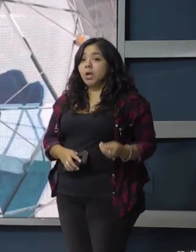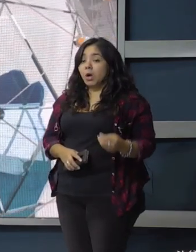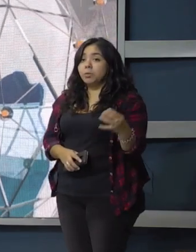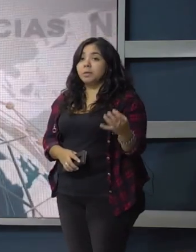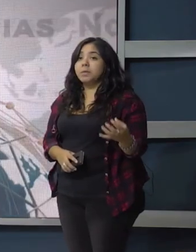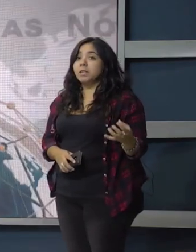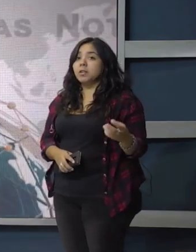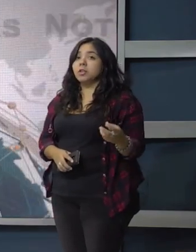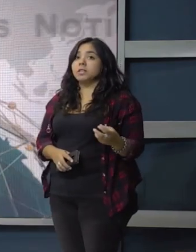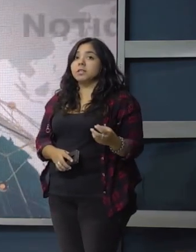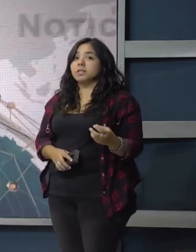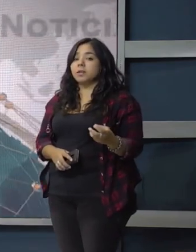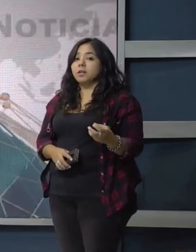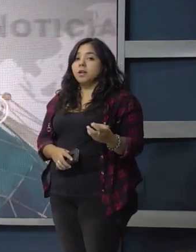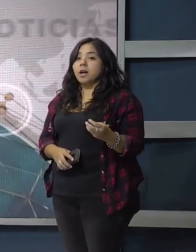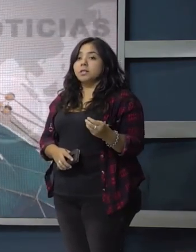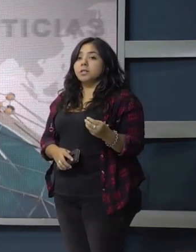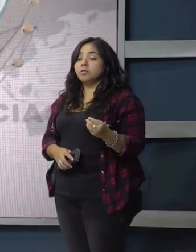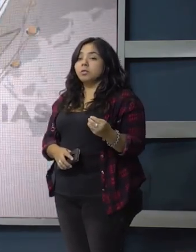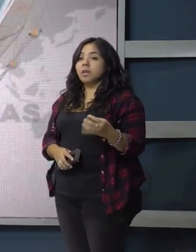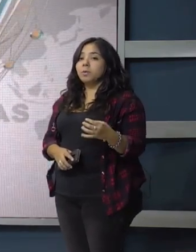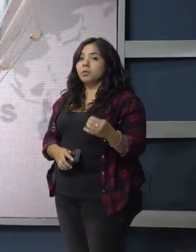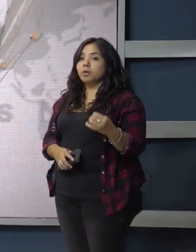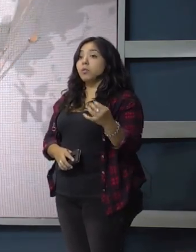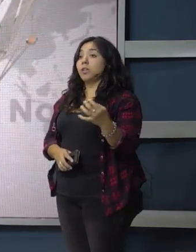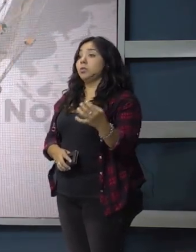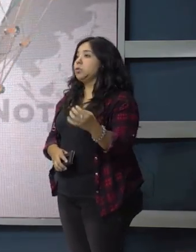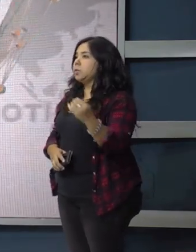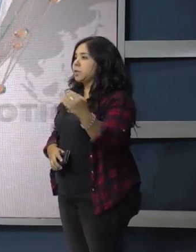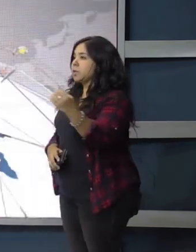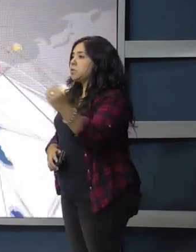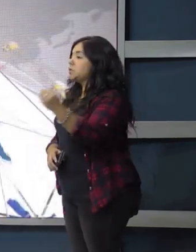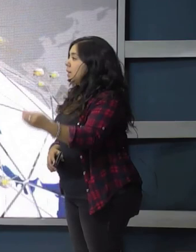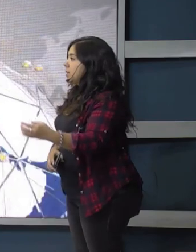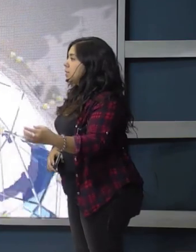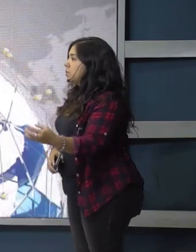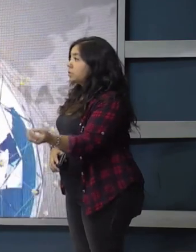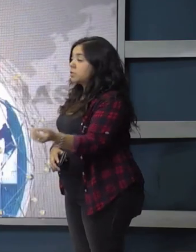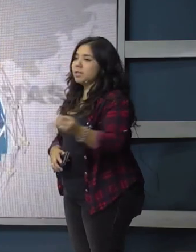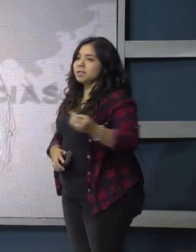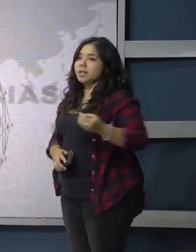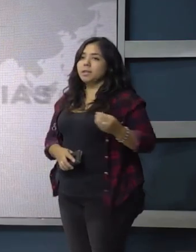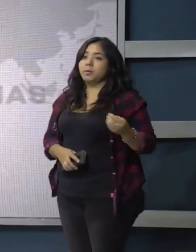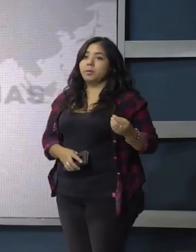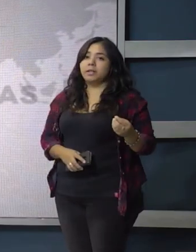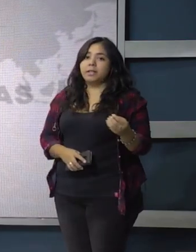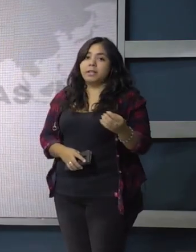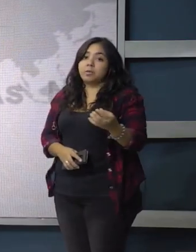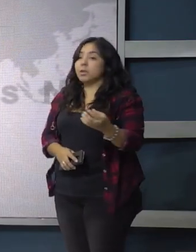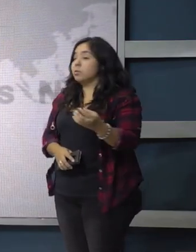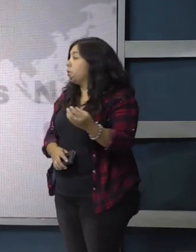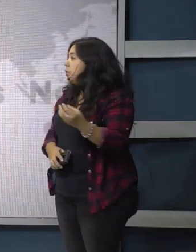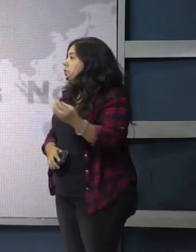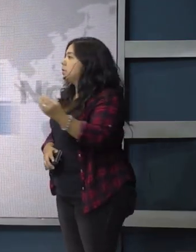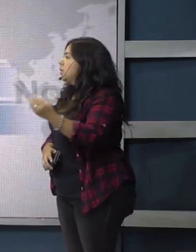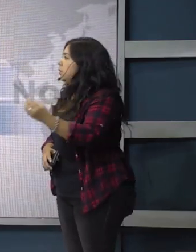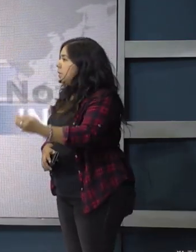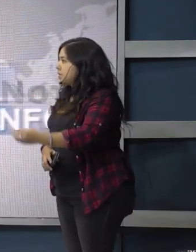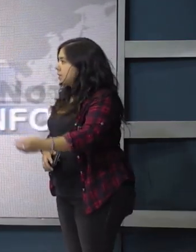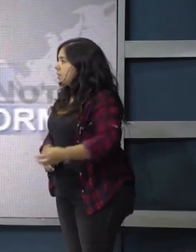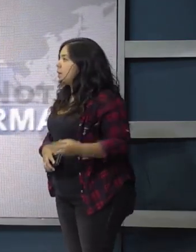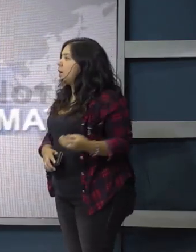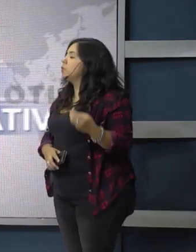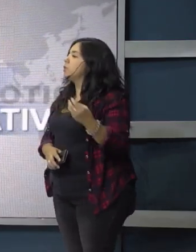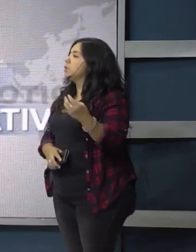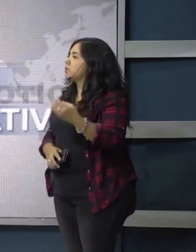de San Juan, como también aquellos que necesitan hacer algún trámite o algún estudio particular hacia Buenos Aires y volver en el día, porque a lo mejor el otro día tienen que